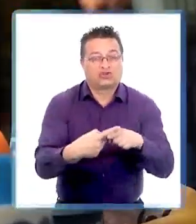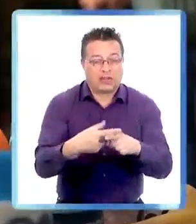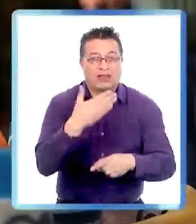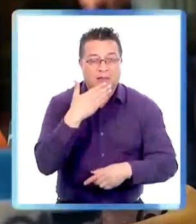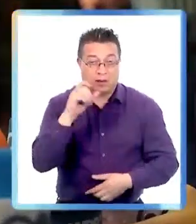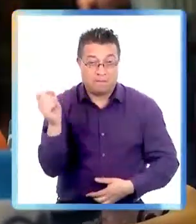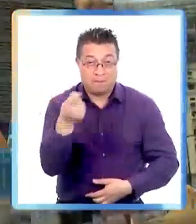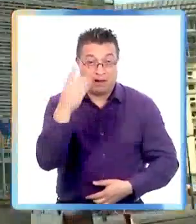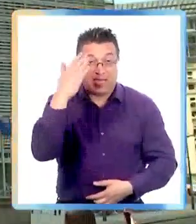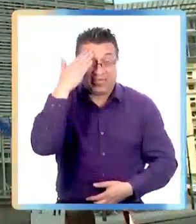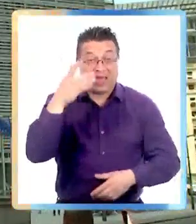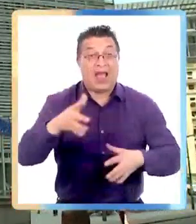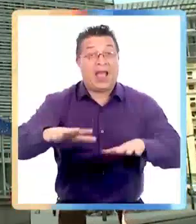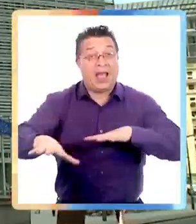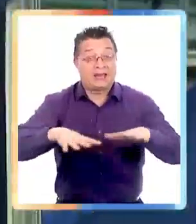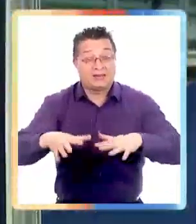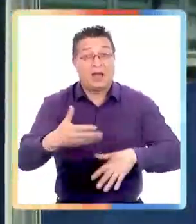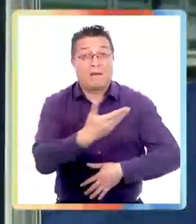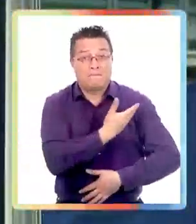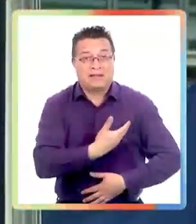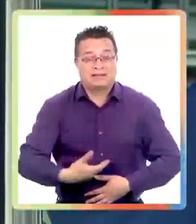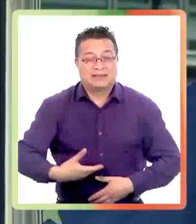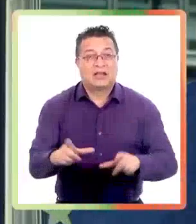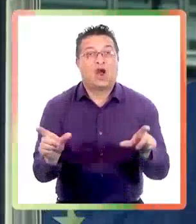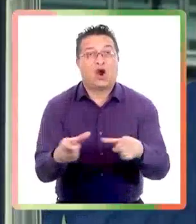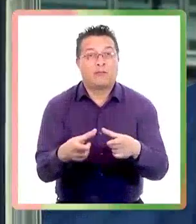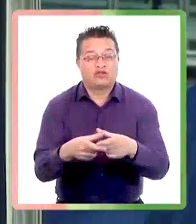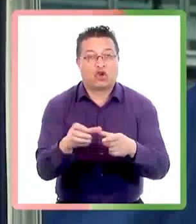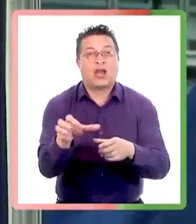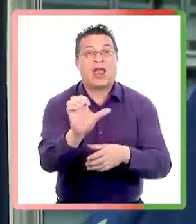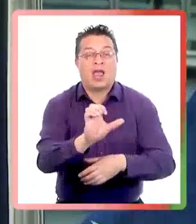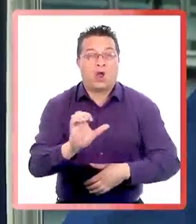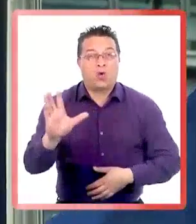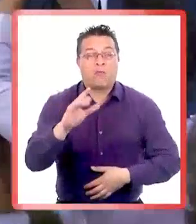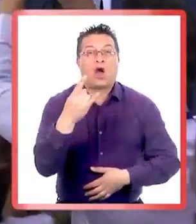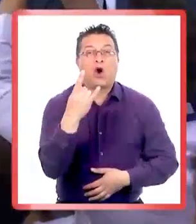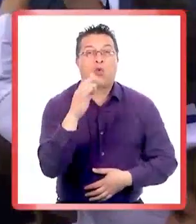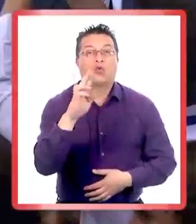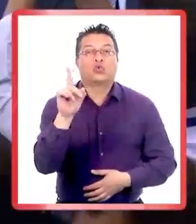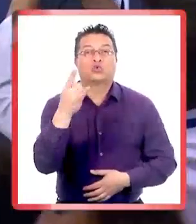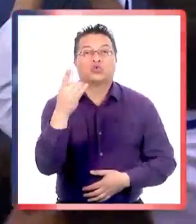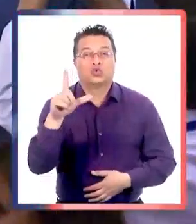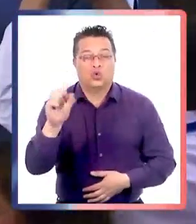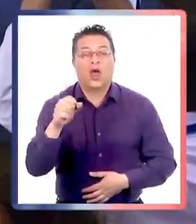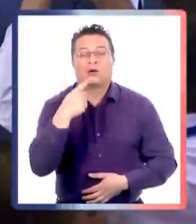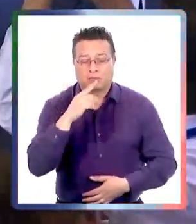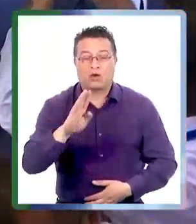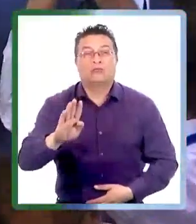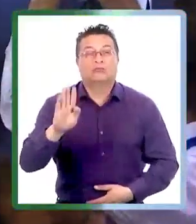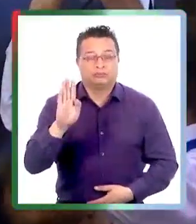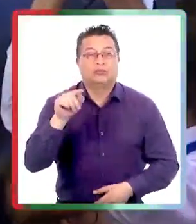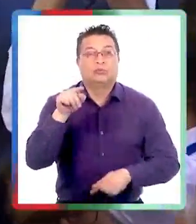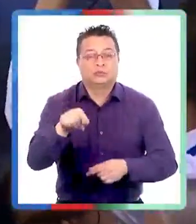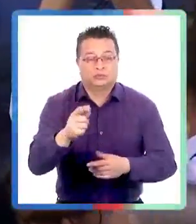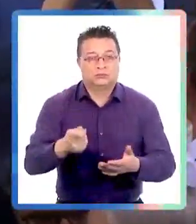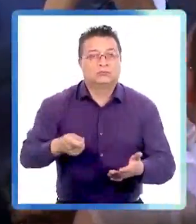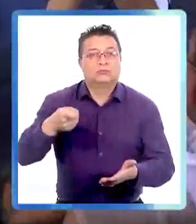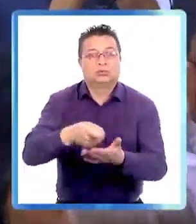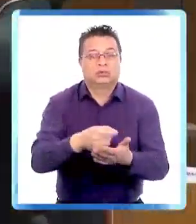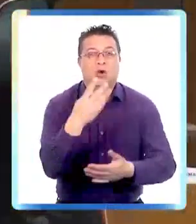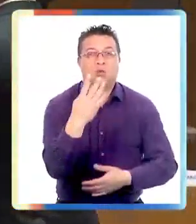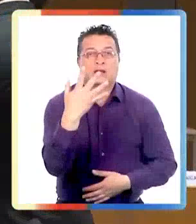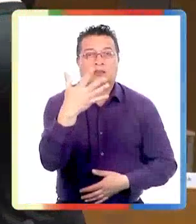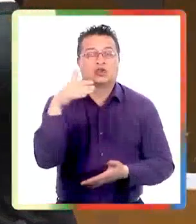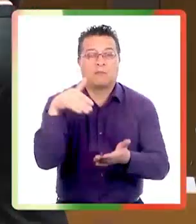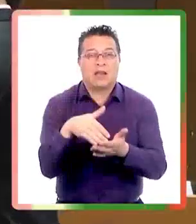política y social. En el primer día de actividades, la presidenta de la Comisión Europea, Ursula von der Leyen, comprometió una